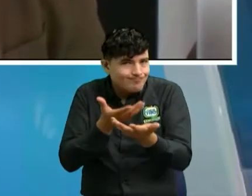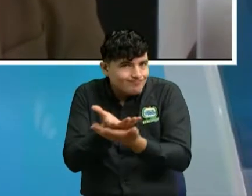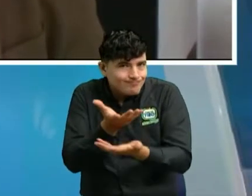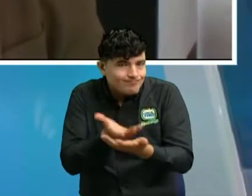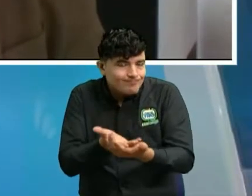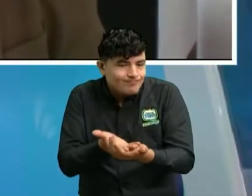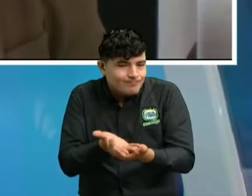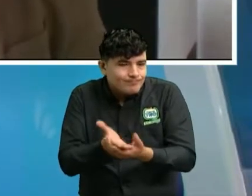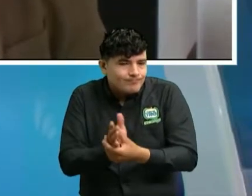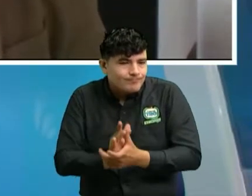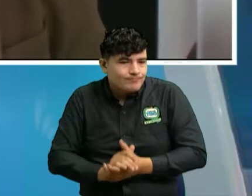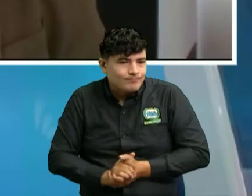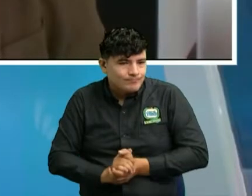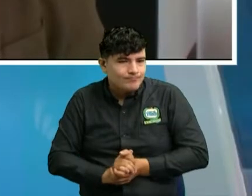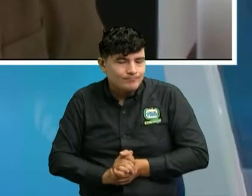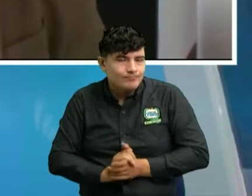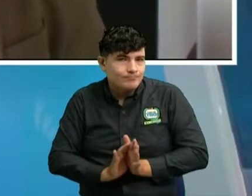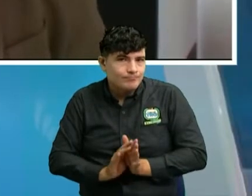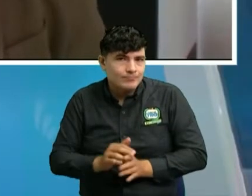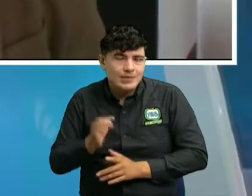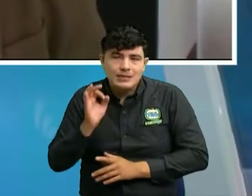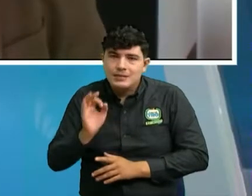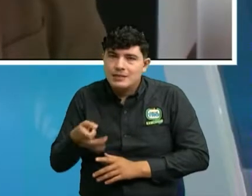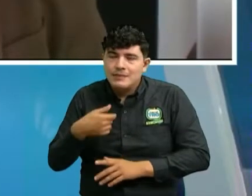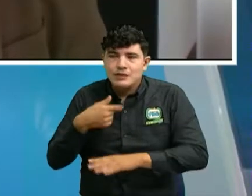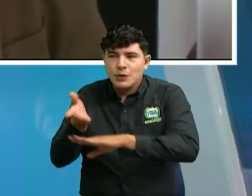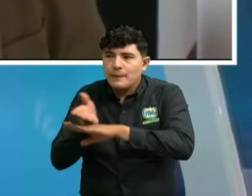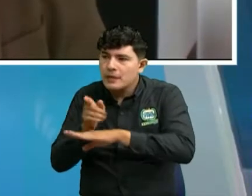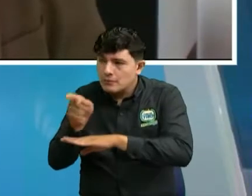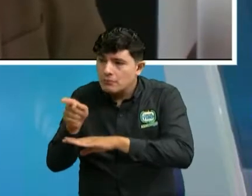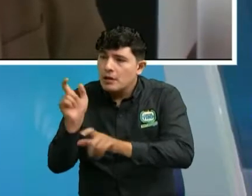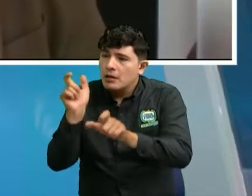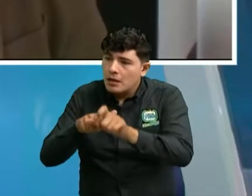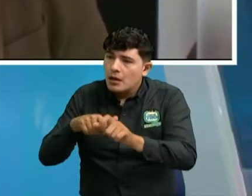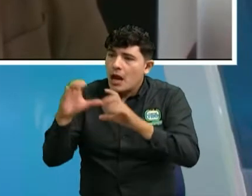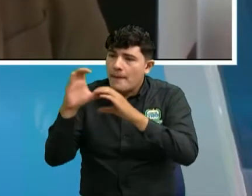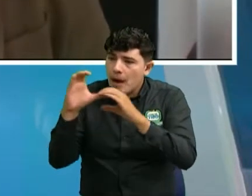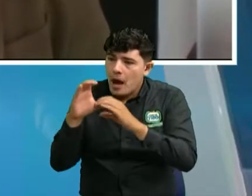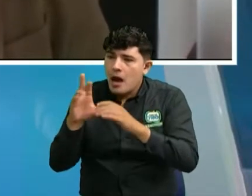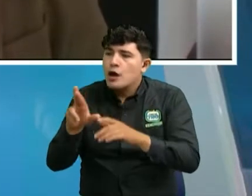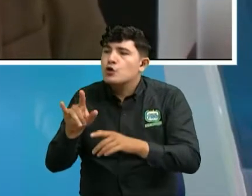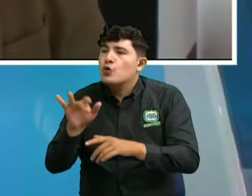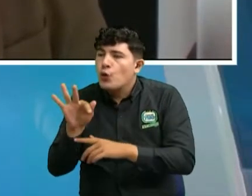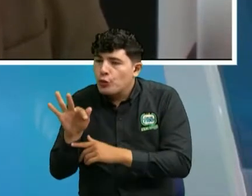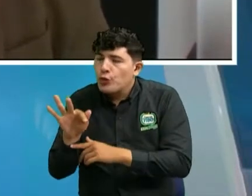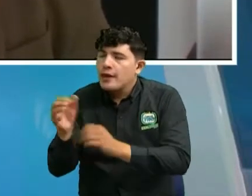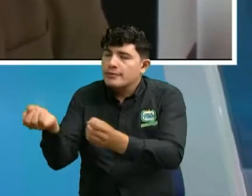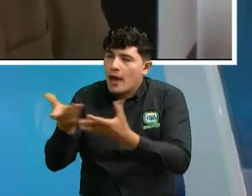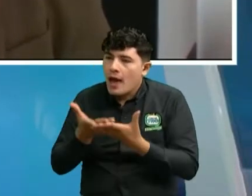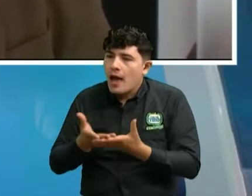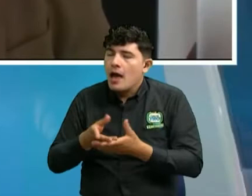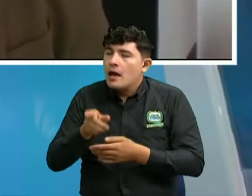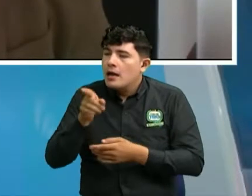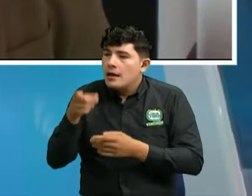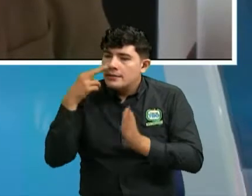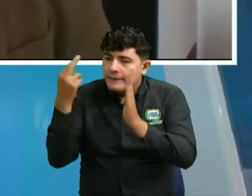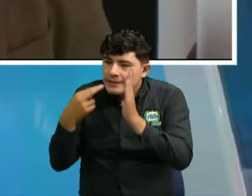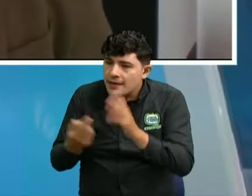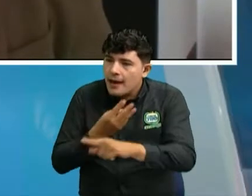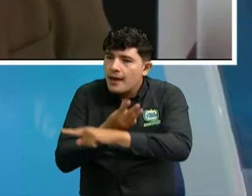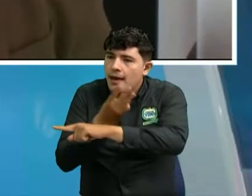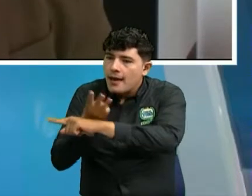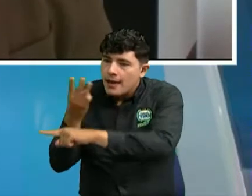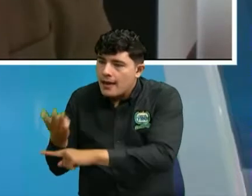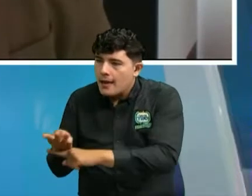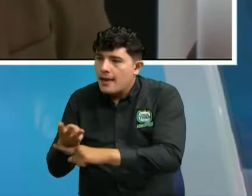yo en ese caso pediría cámara de comercio el root mirar las páginas web mirar